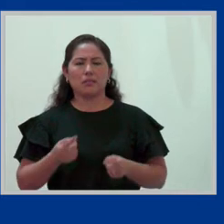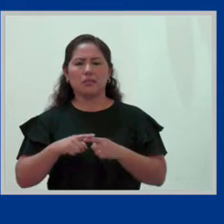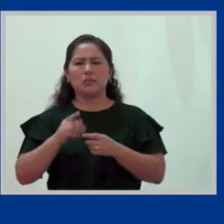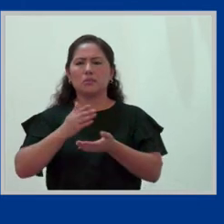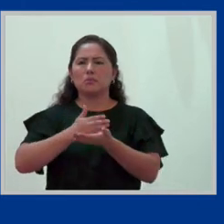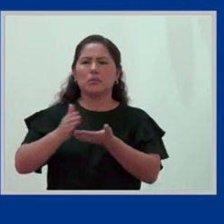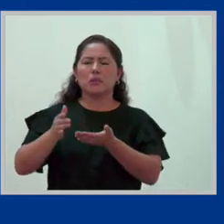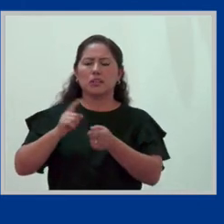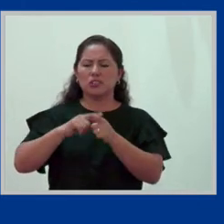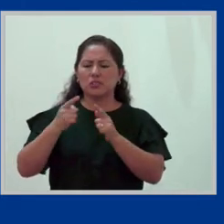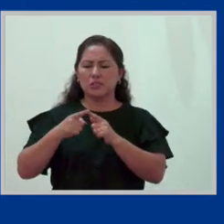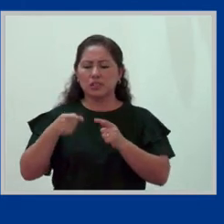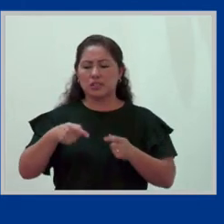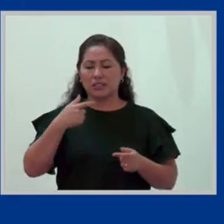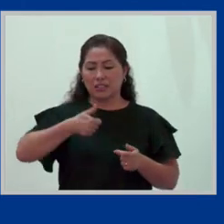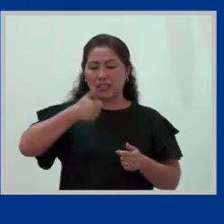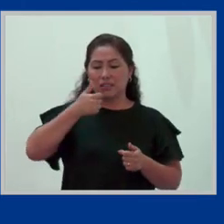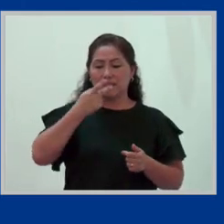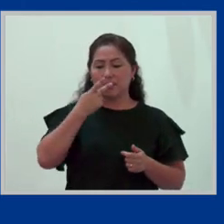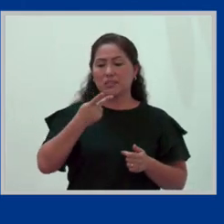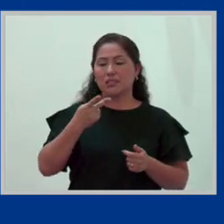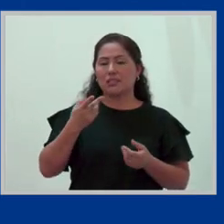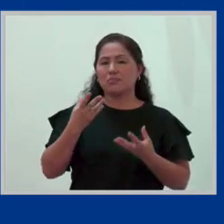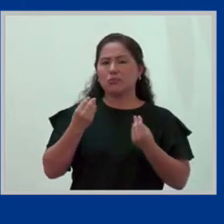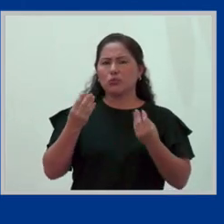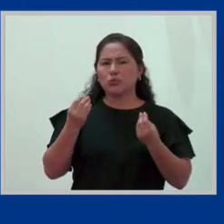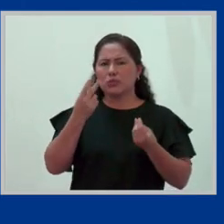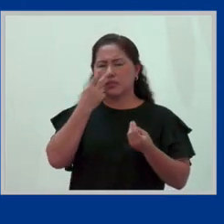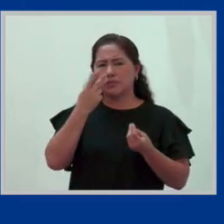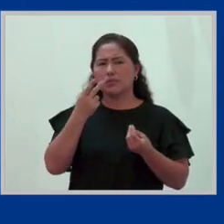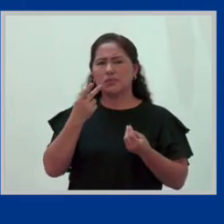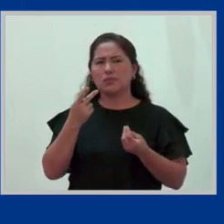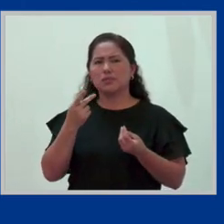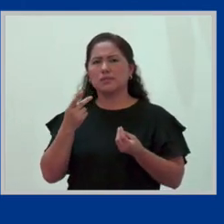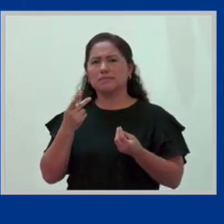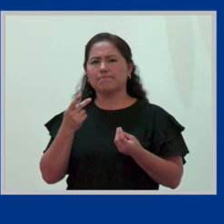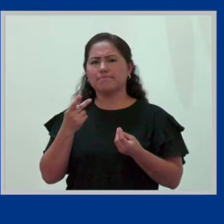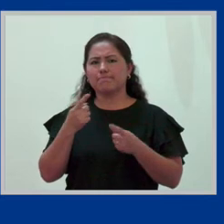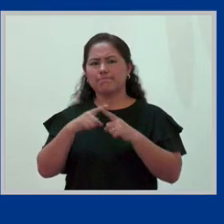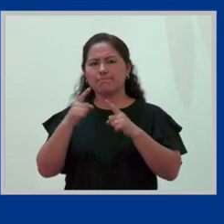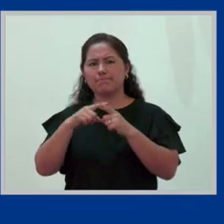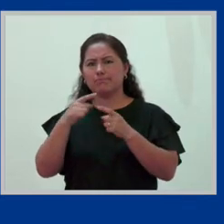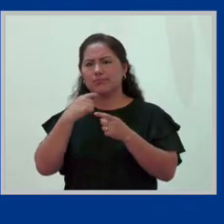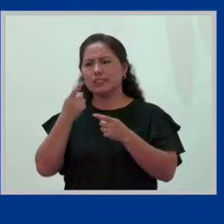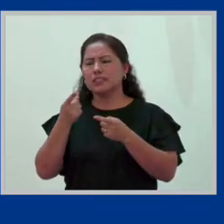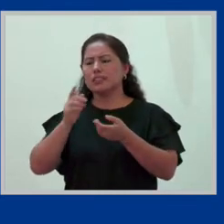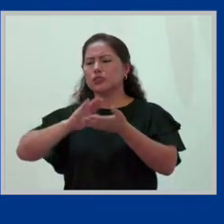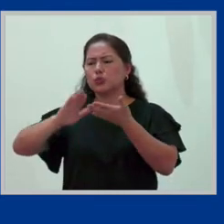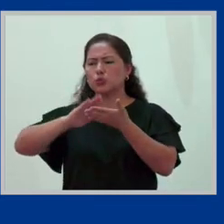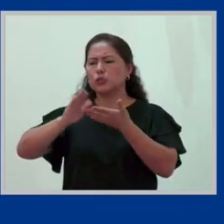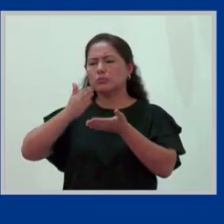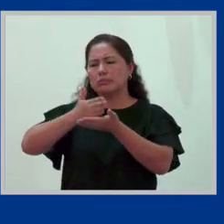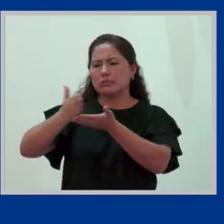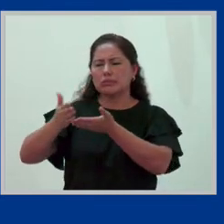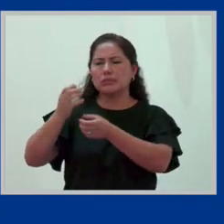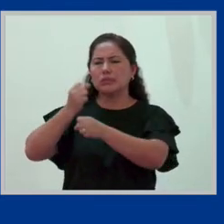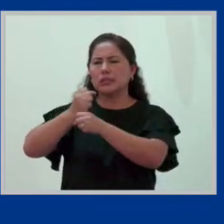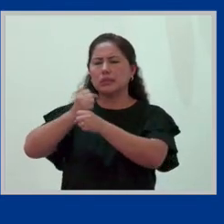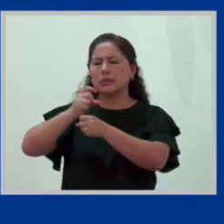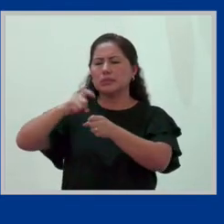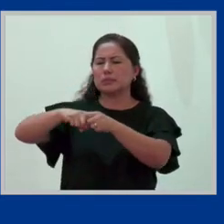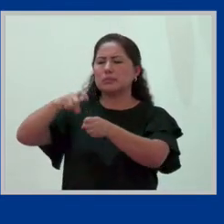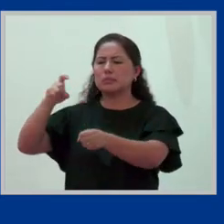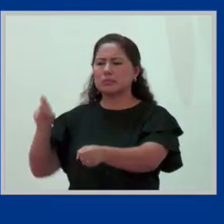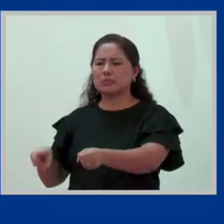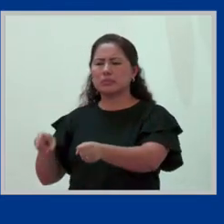¿no? Y entonces aquí aplican una serie de sesgos que motivan a desvincular a esta